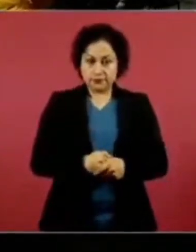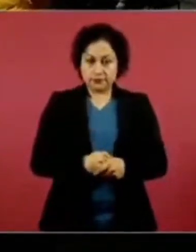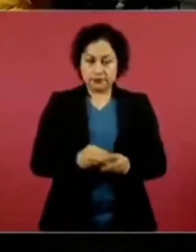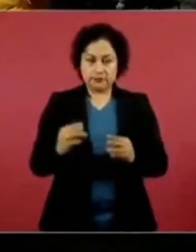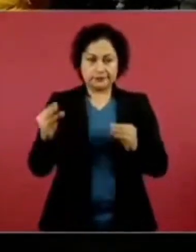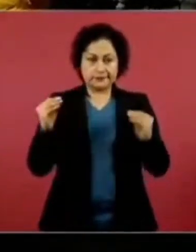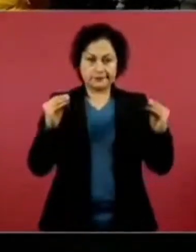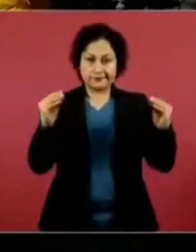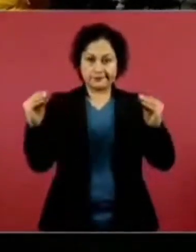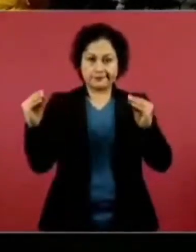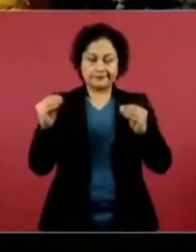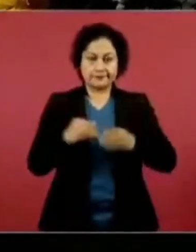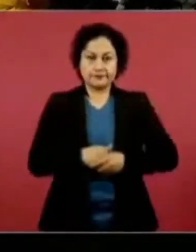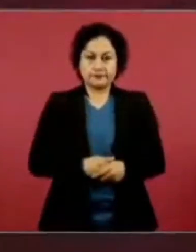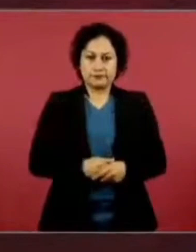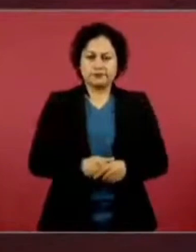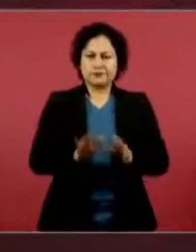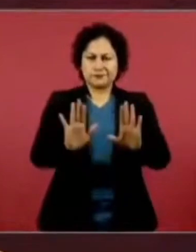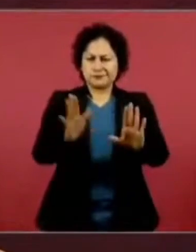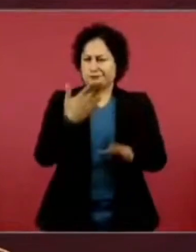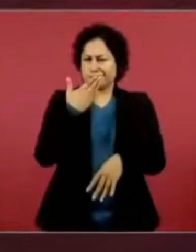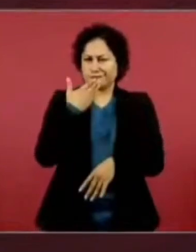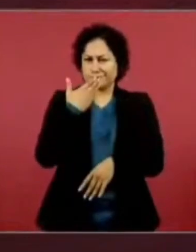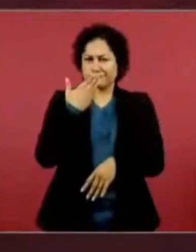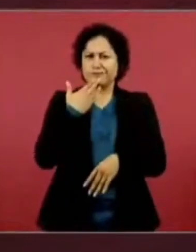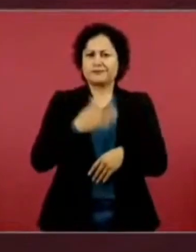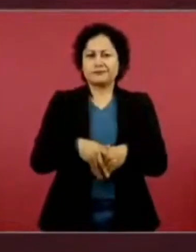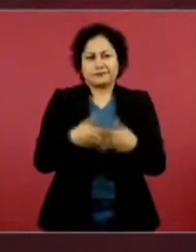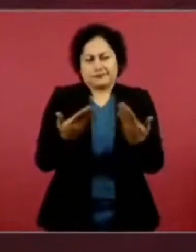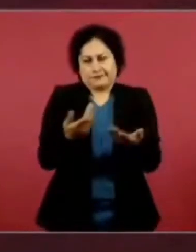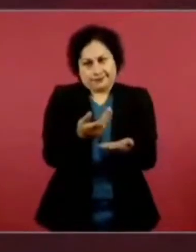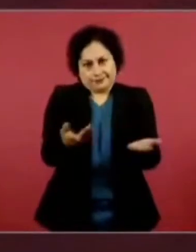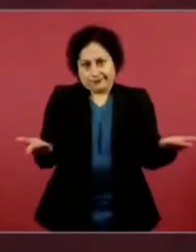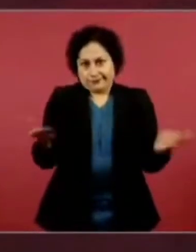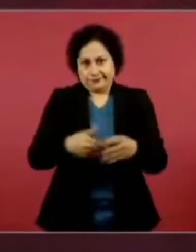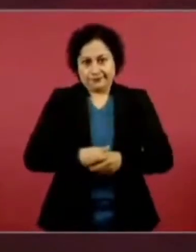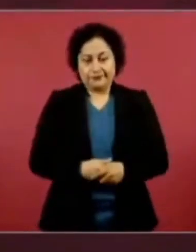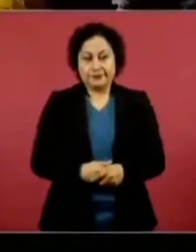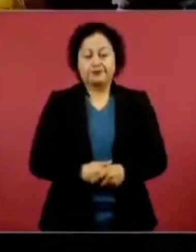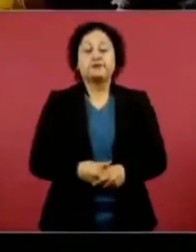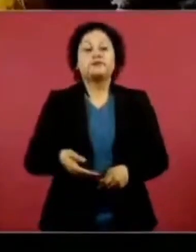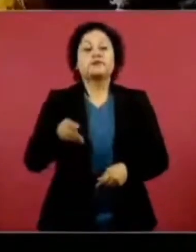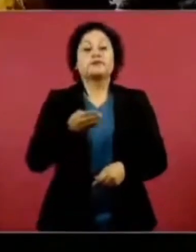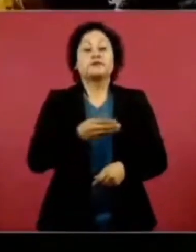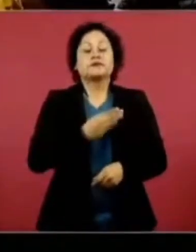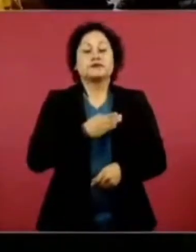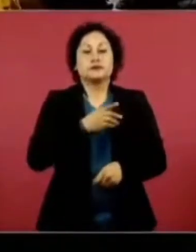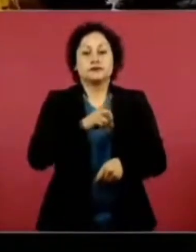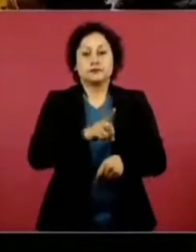Sí, está bien, ustedes. Buenos días, señor